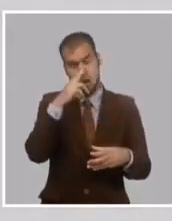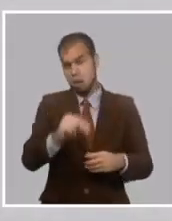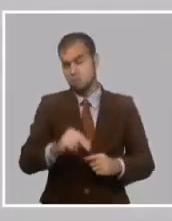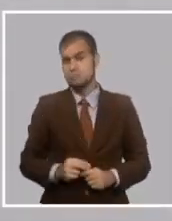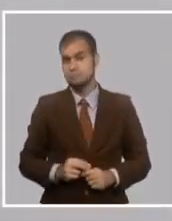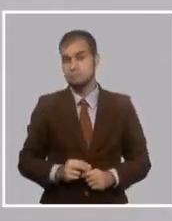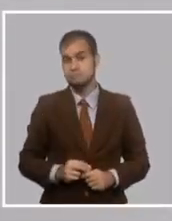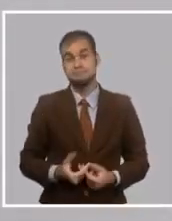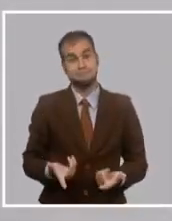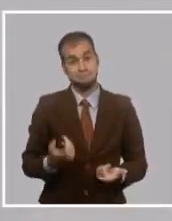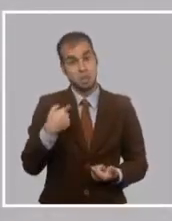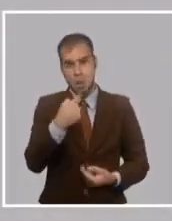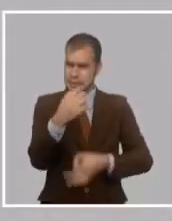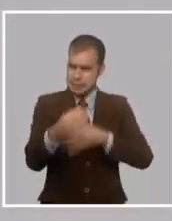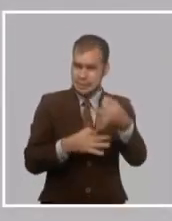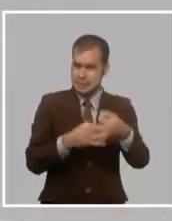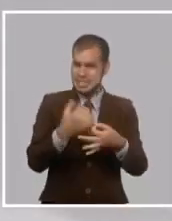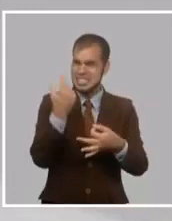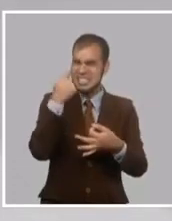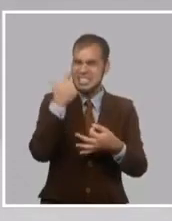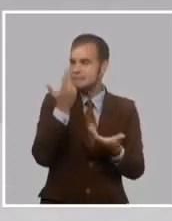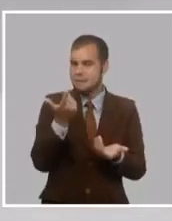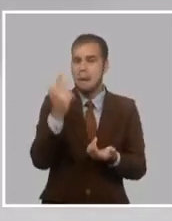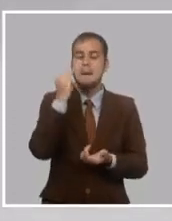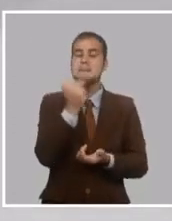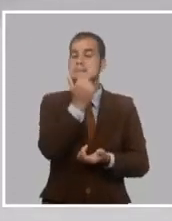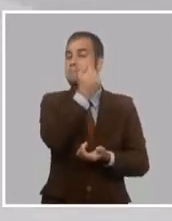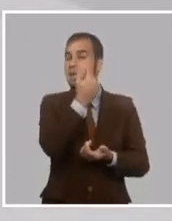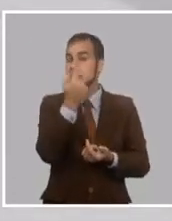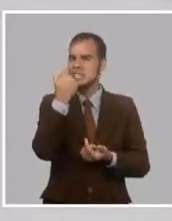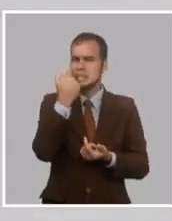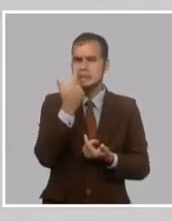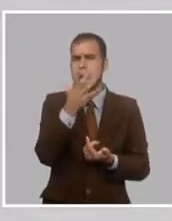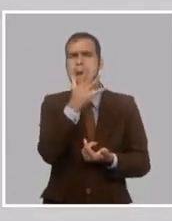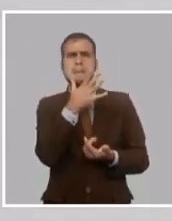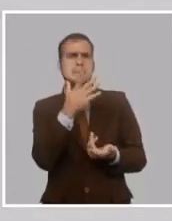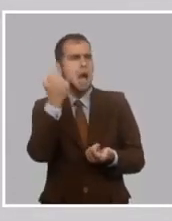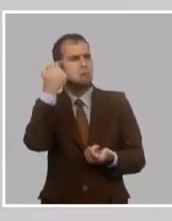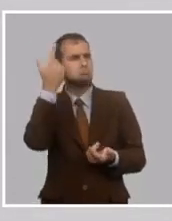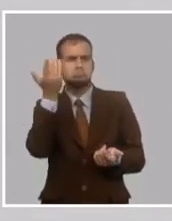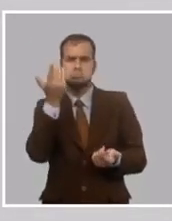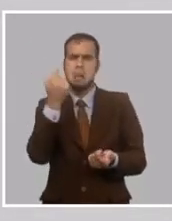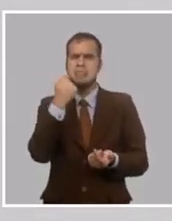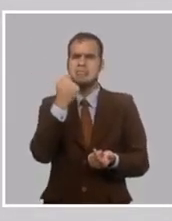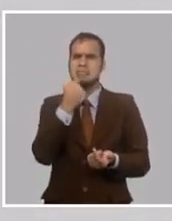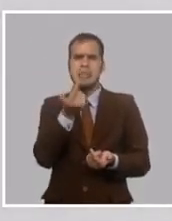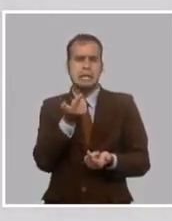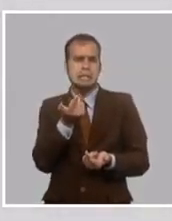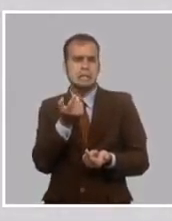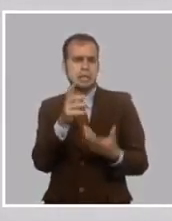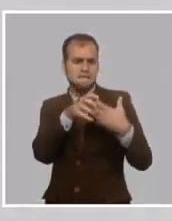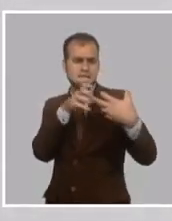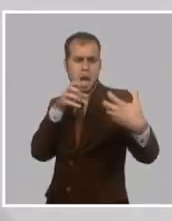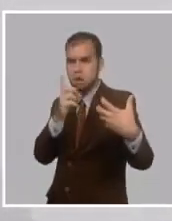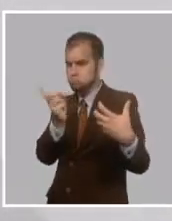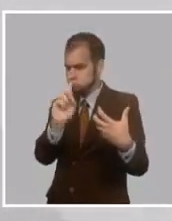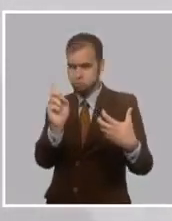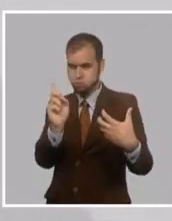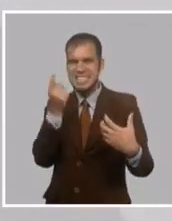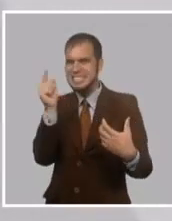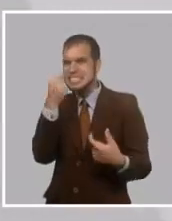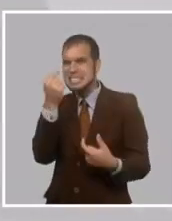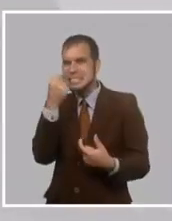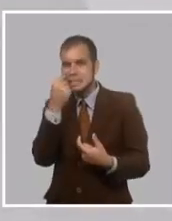porque para que veamos el sentido de unidad de Martí, cuando parece que va, cuando una gente piensa que está estableciendo una división generacional, no, está siendo una